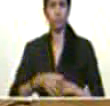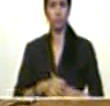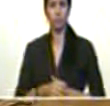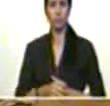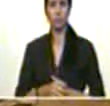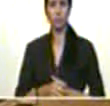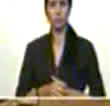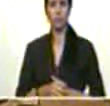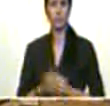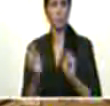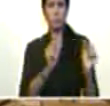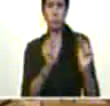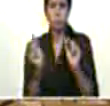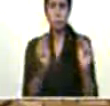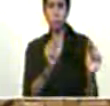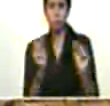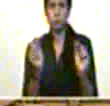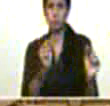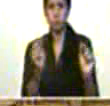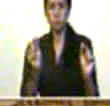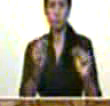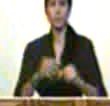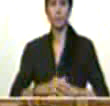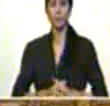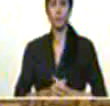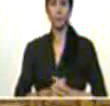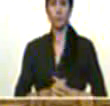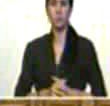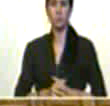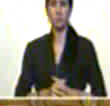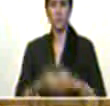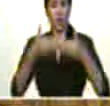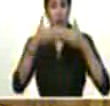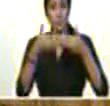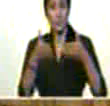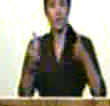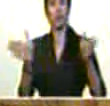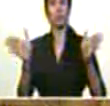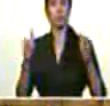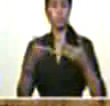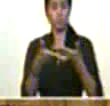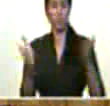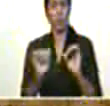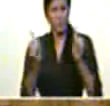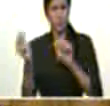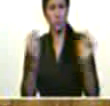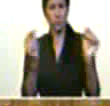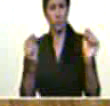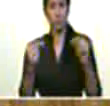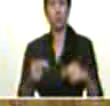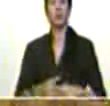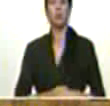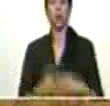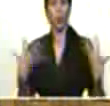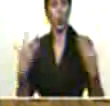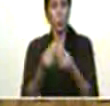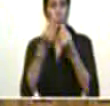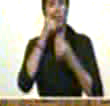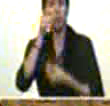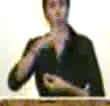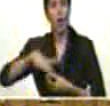en el debate que se ha abierto junto a nuestro pueblo,